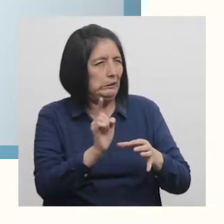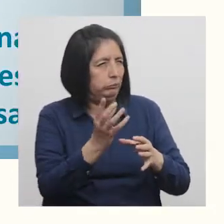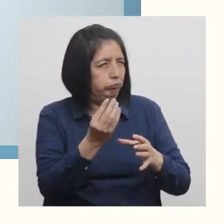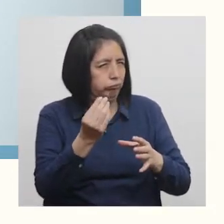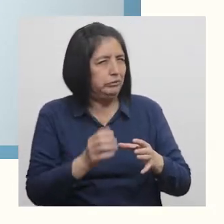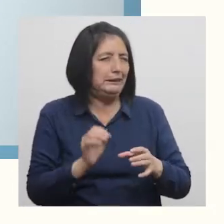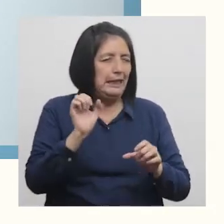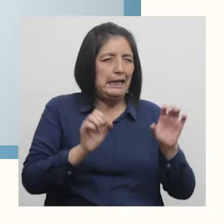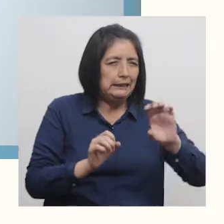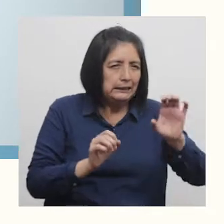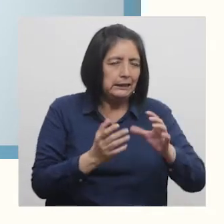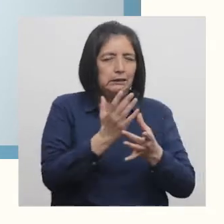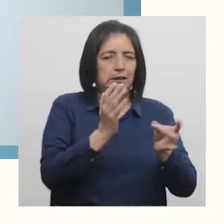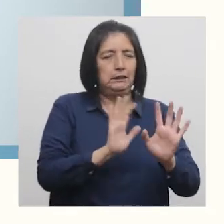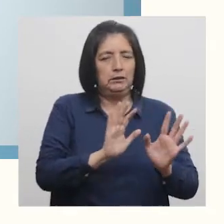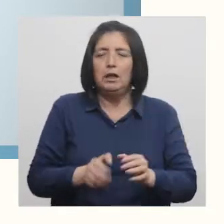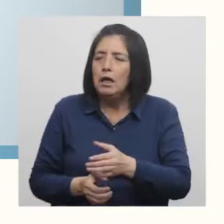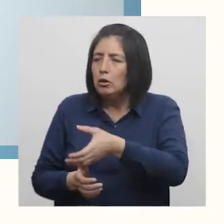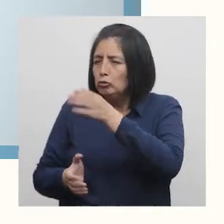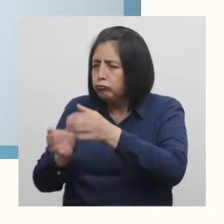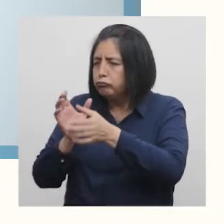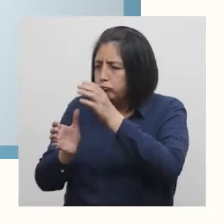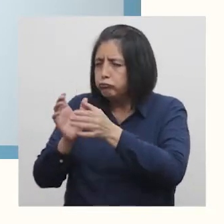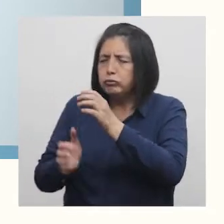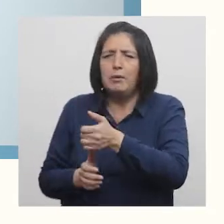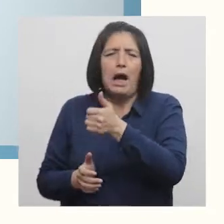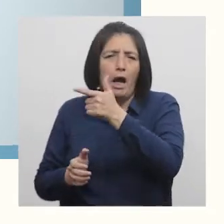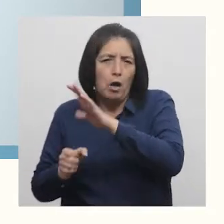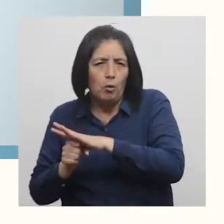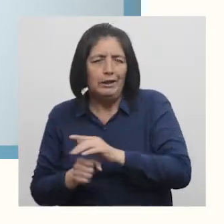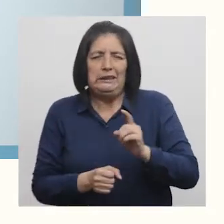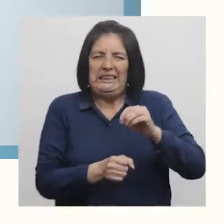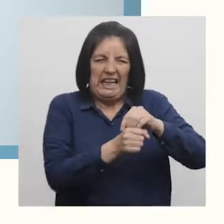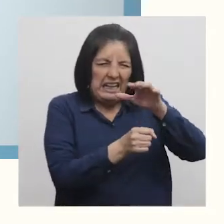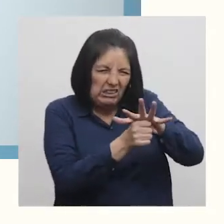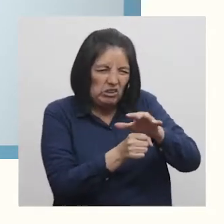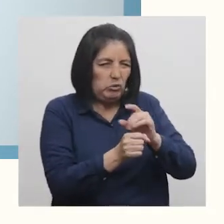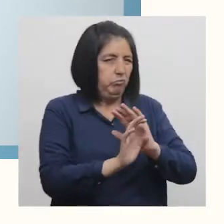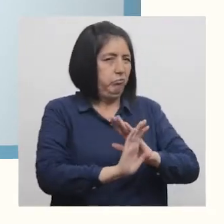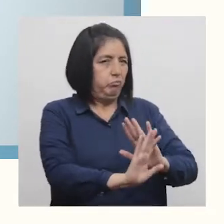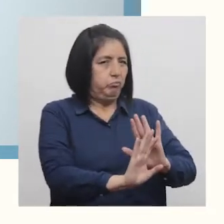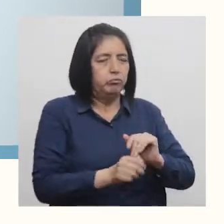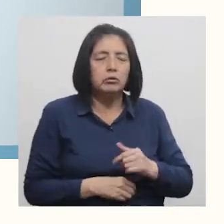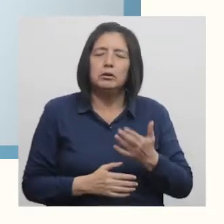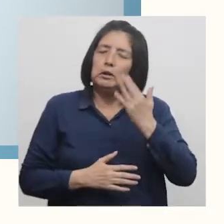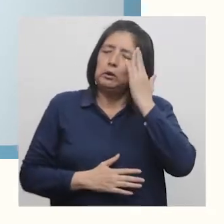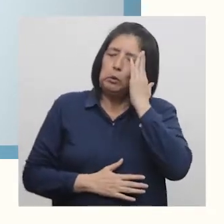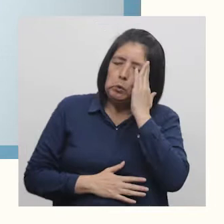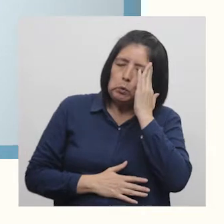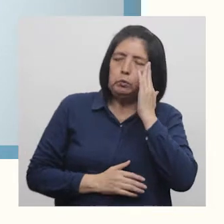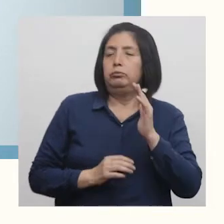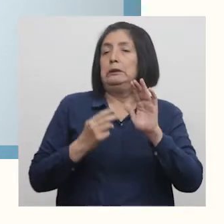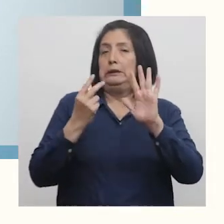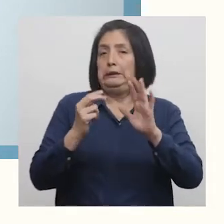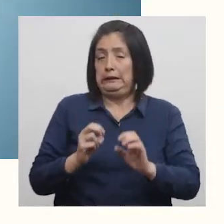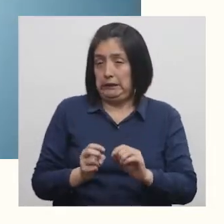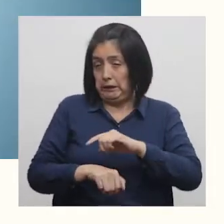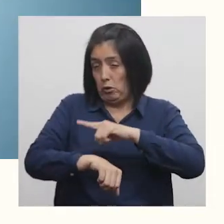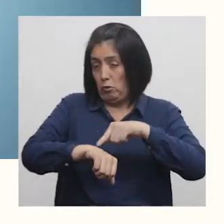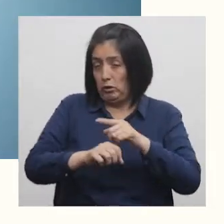grasas Toma agua y evita el consumo de jugos envasados o gaseosas Descansa mínimo 7 horas al día